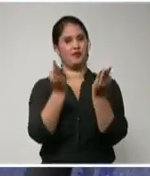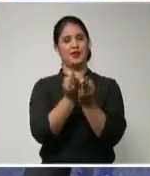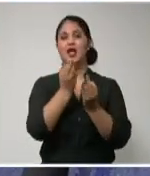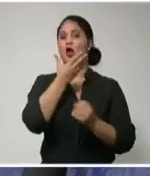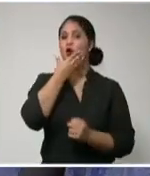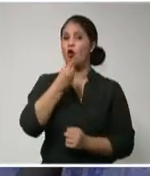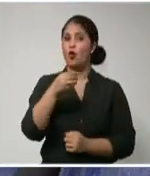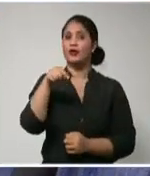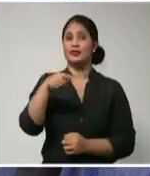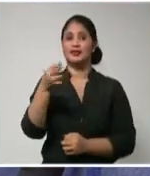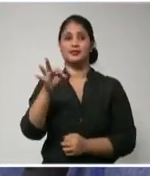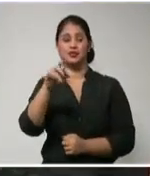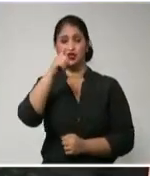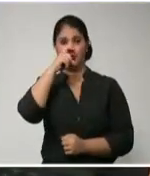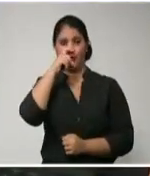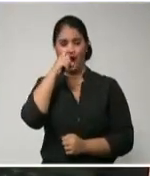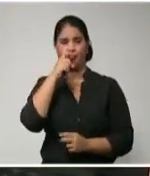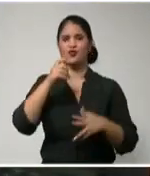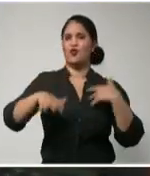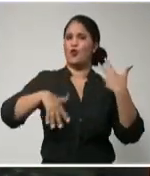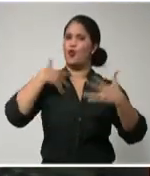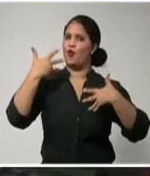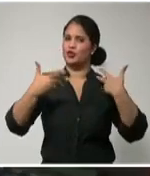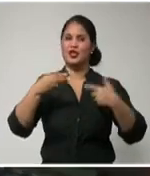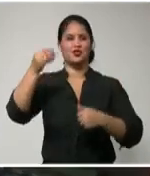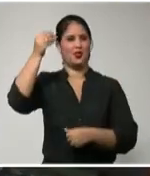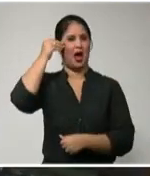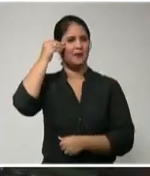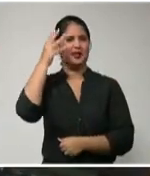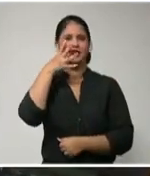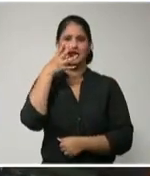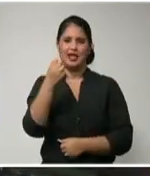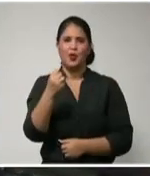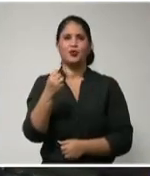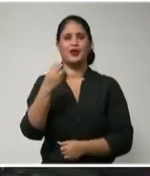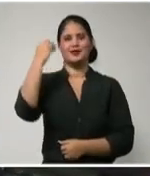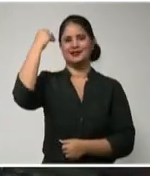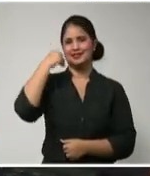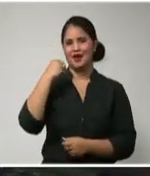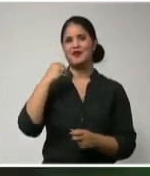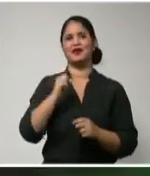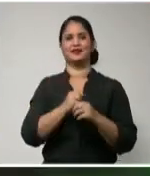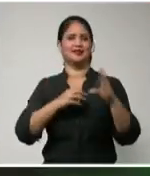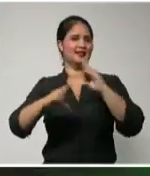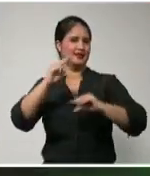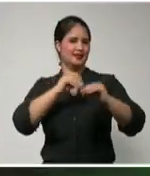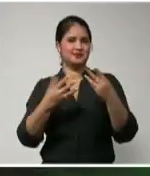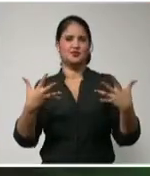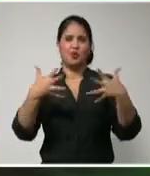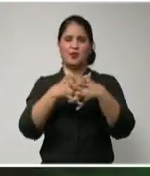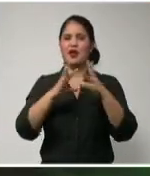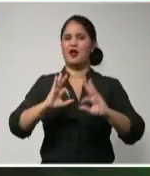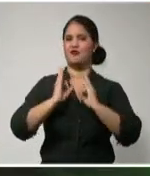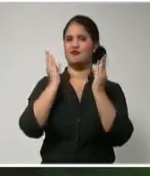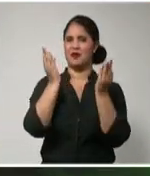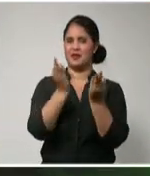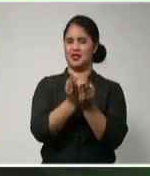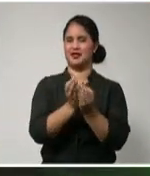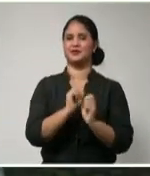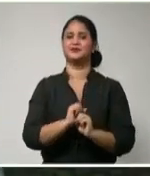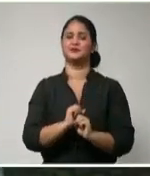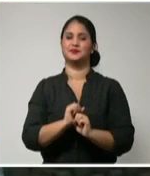hoy un adolescente, orgullo de todos los que tuvieron que ver con su desarrollo. Orgullo también para su hermano pequeño.